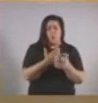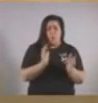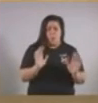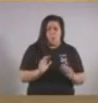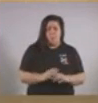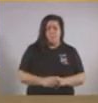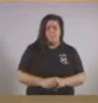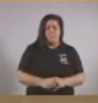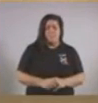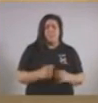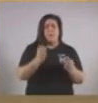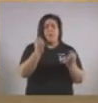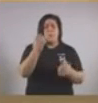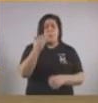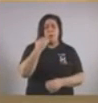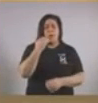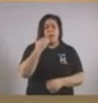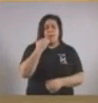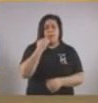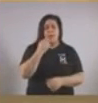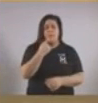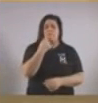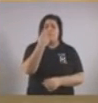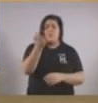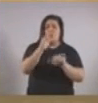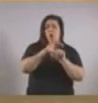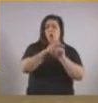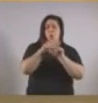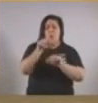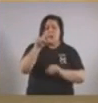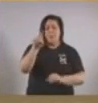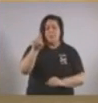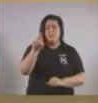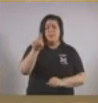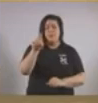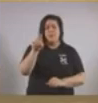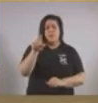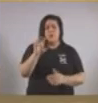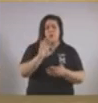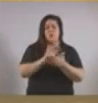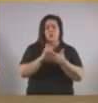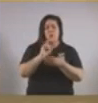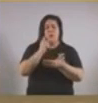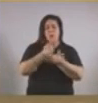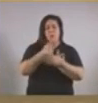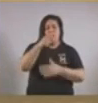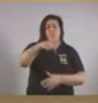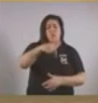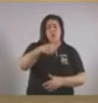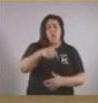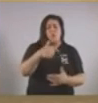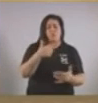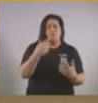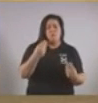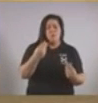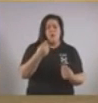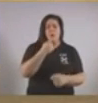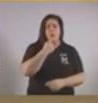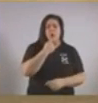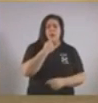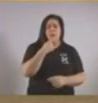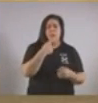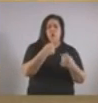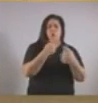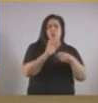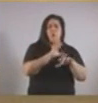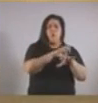¿Qué tal? Buenas tardes. Al Jefe de Gobierno, preguntarle por las medidas concretas que se dieron en el día de hoy, esto de, por ejemplo, los comercios